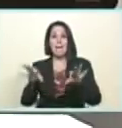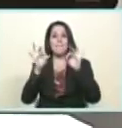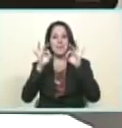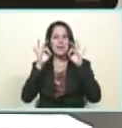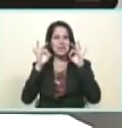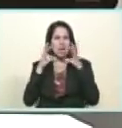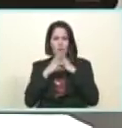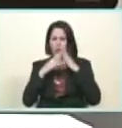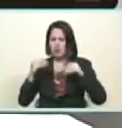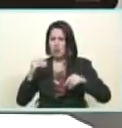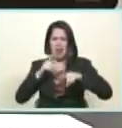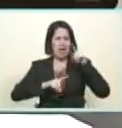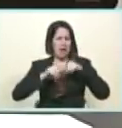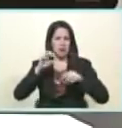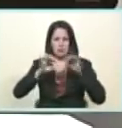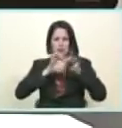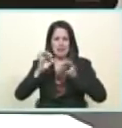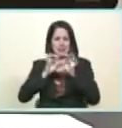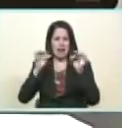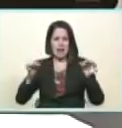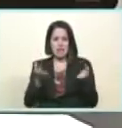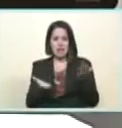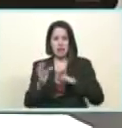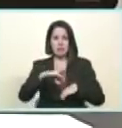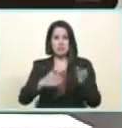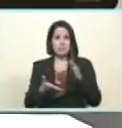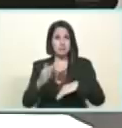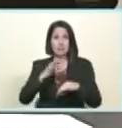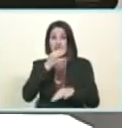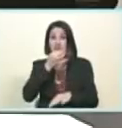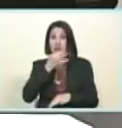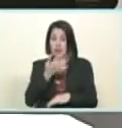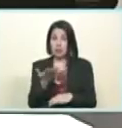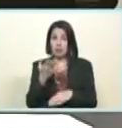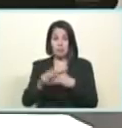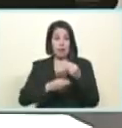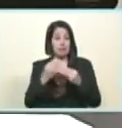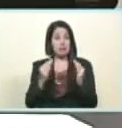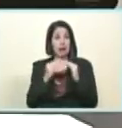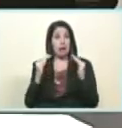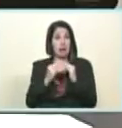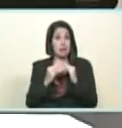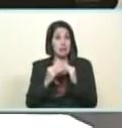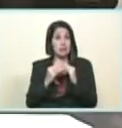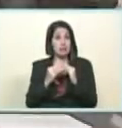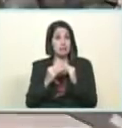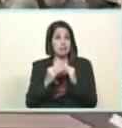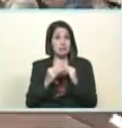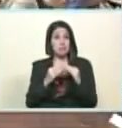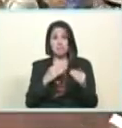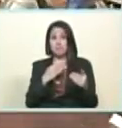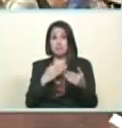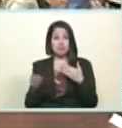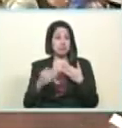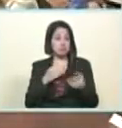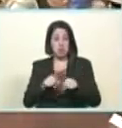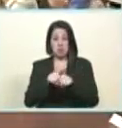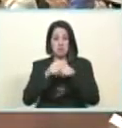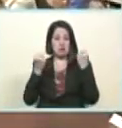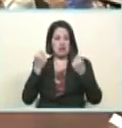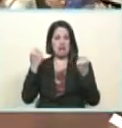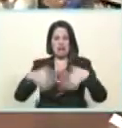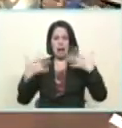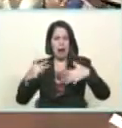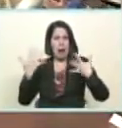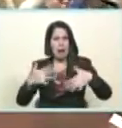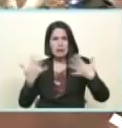todos los componentes para hacer la yaca en la casa en el hogar para romper los mecanismos especulativos